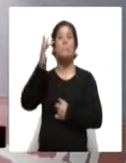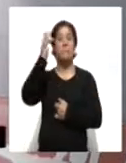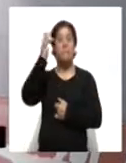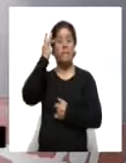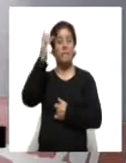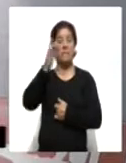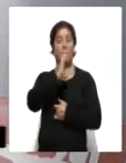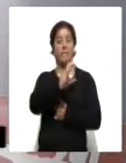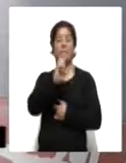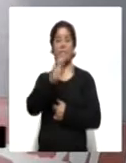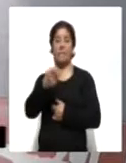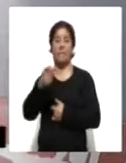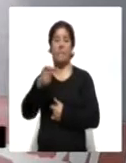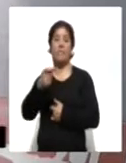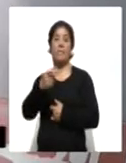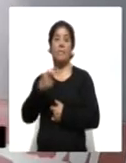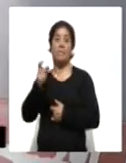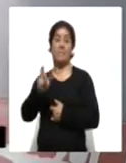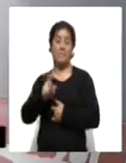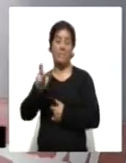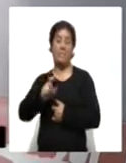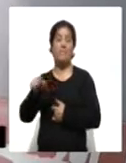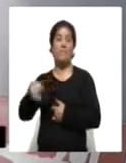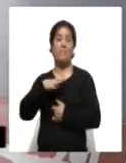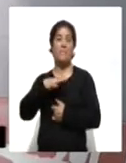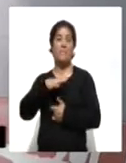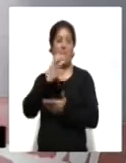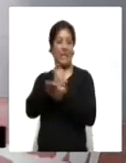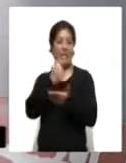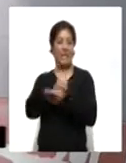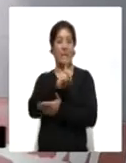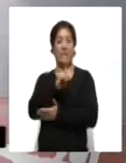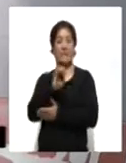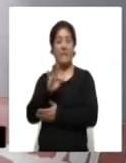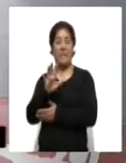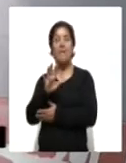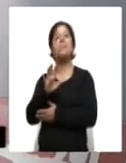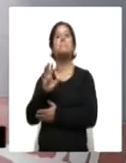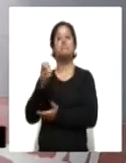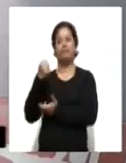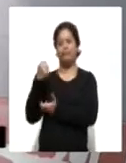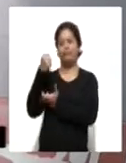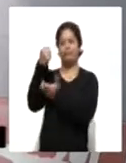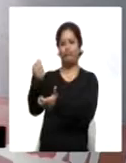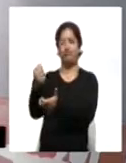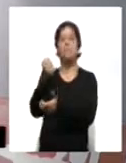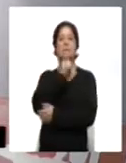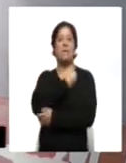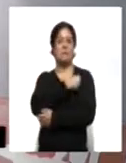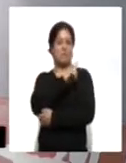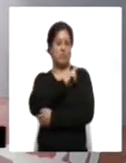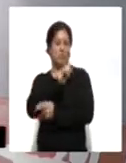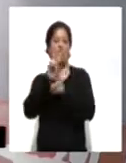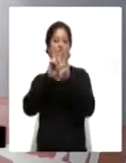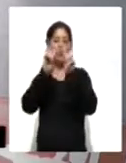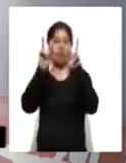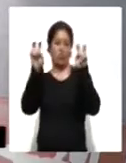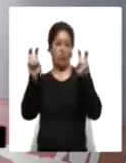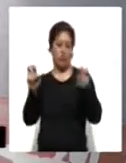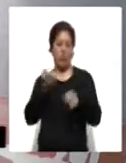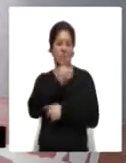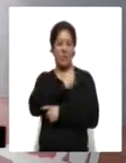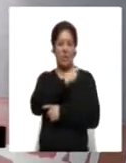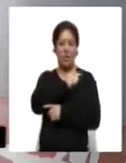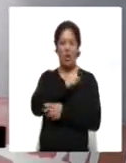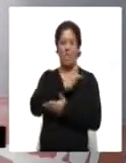que a través del sistema estatal DIF logró obtener recursos del programa Salud y Bienestar Comunitario y gracias a ello lograron